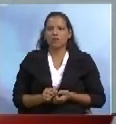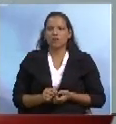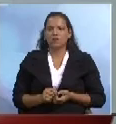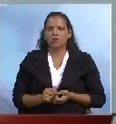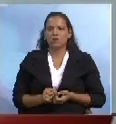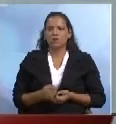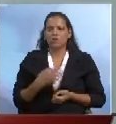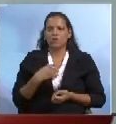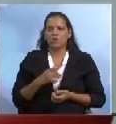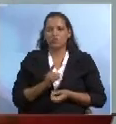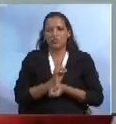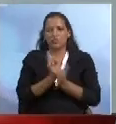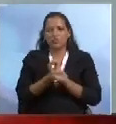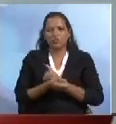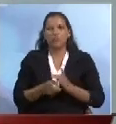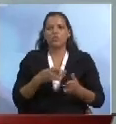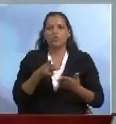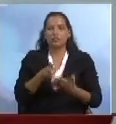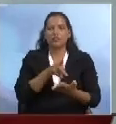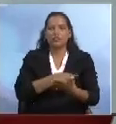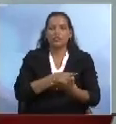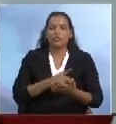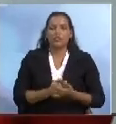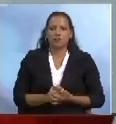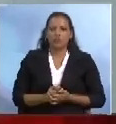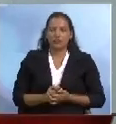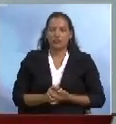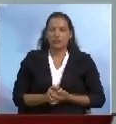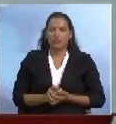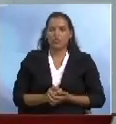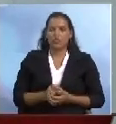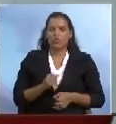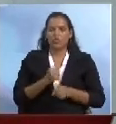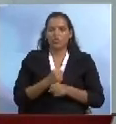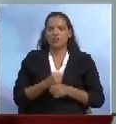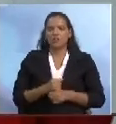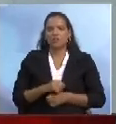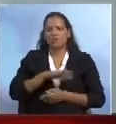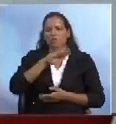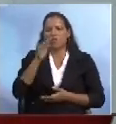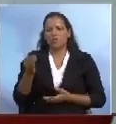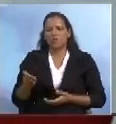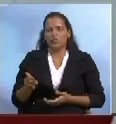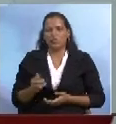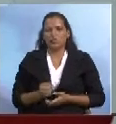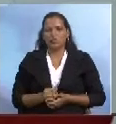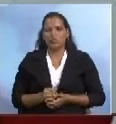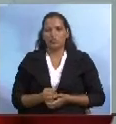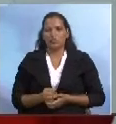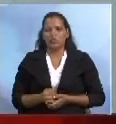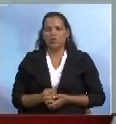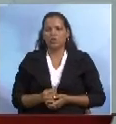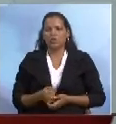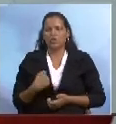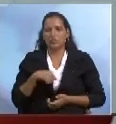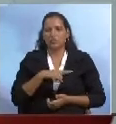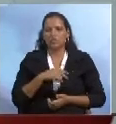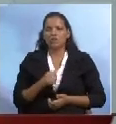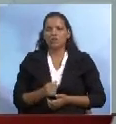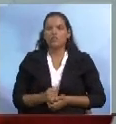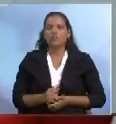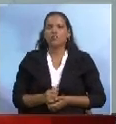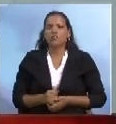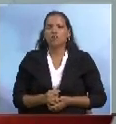reconfiguró un poco el panorama de la montaña. Hemos entrado